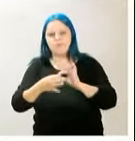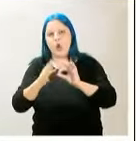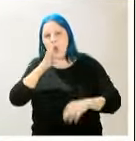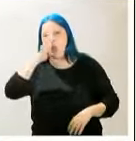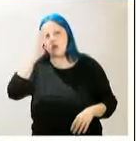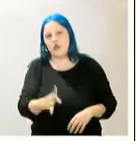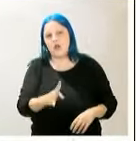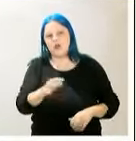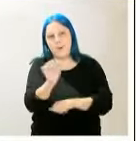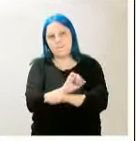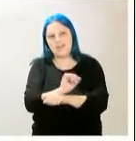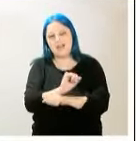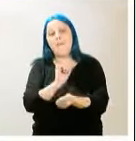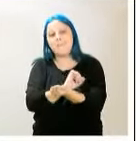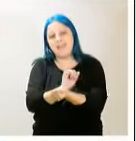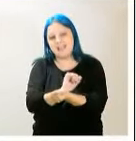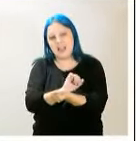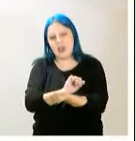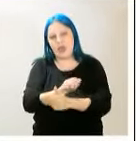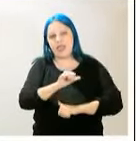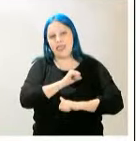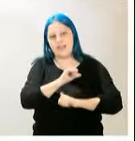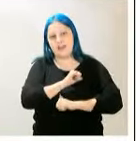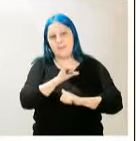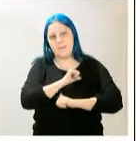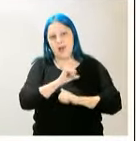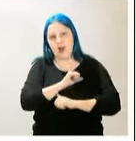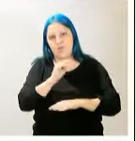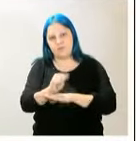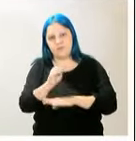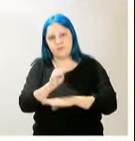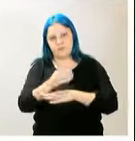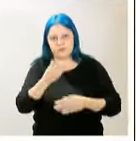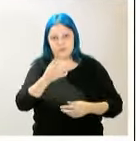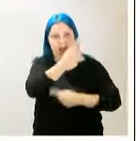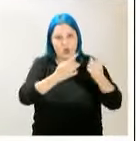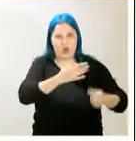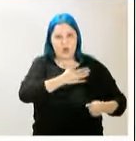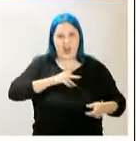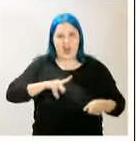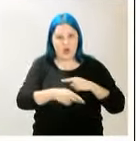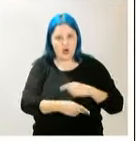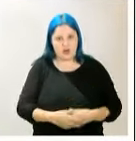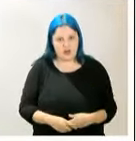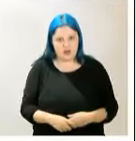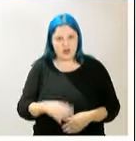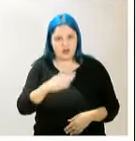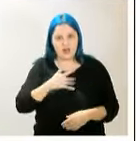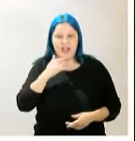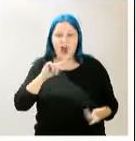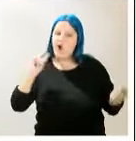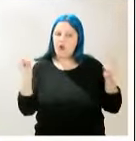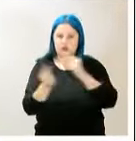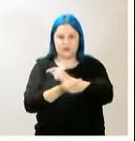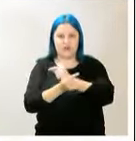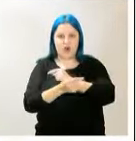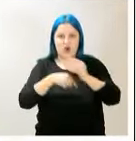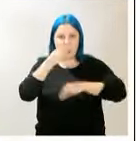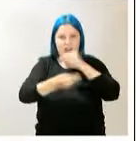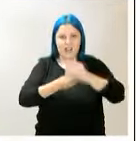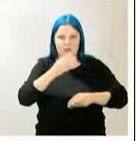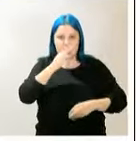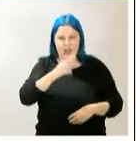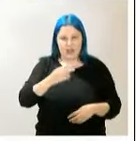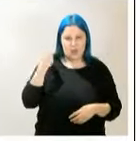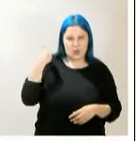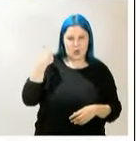desempleo, esa que algunos quieren constantemente recortar. Todo lo contrario, de hecho, de lo que hemos venido haciendo en estos últimos dos años,